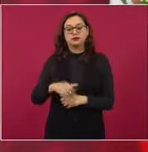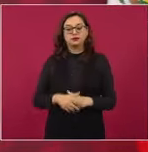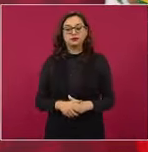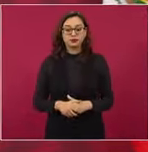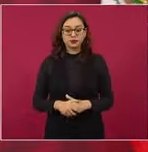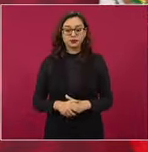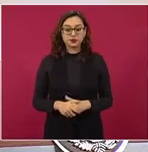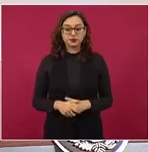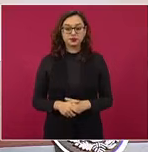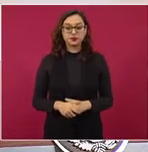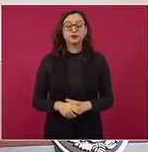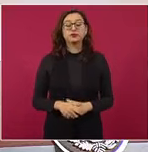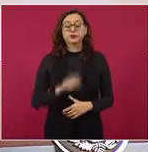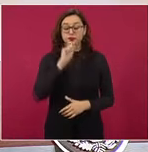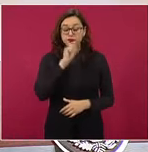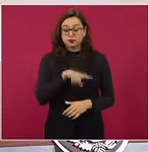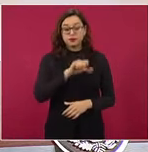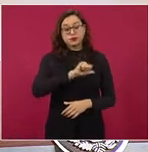Andado Córdoba